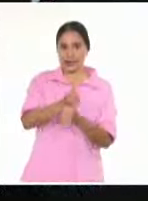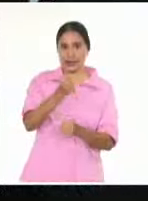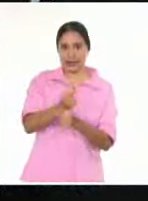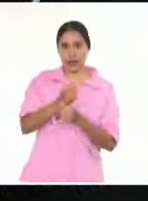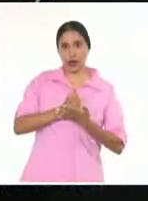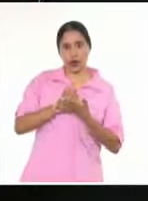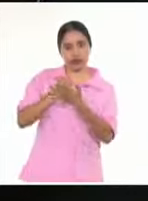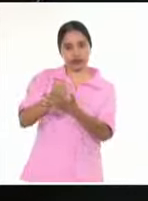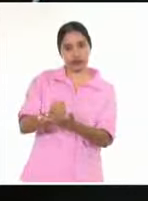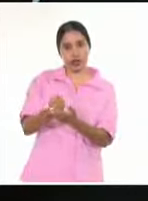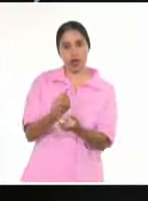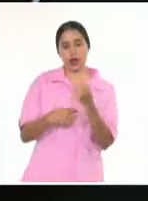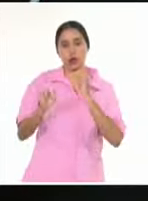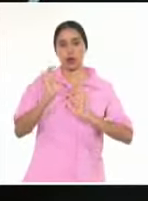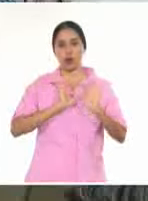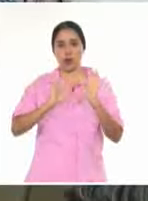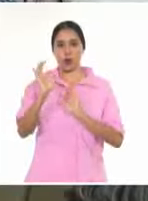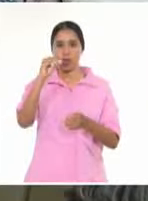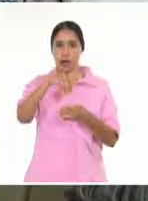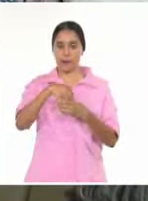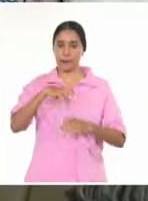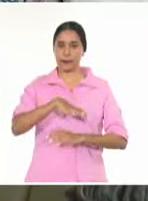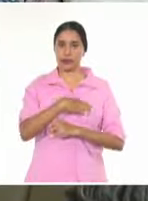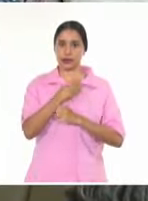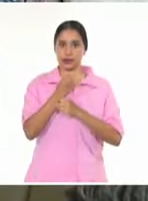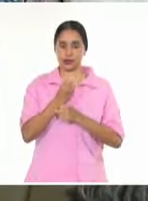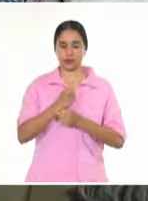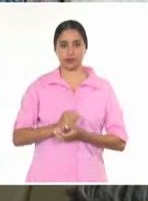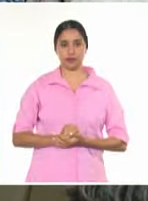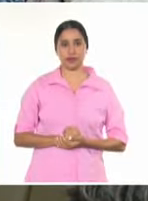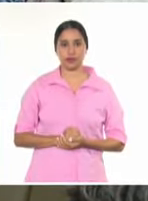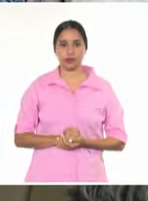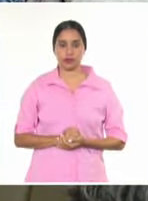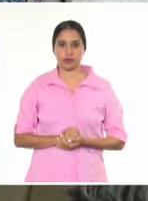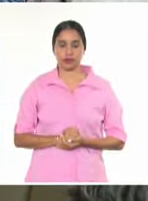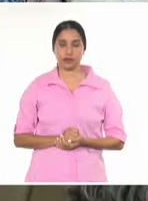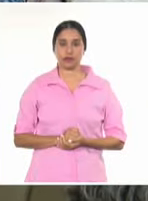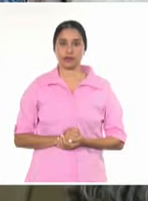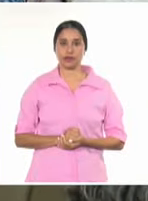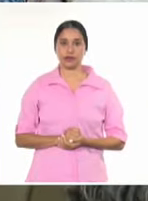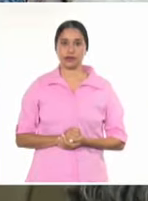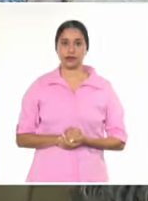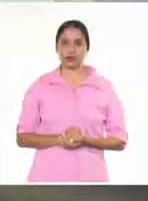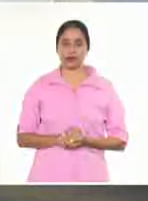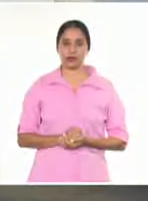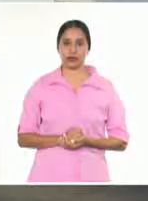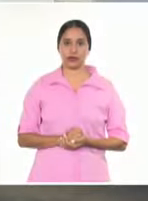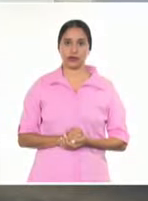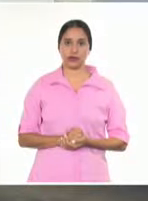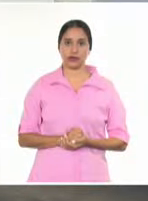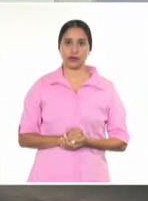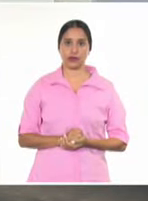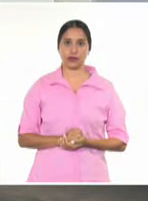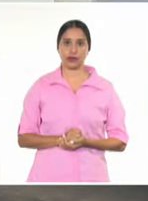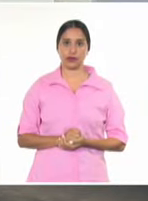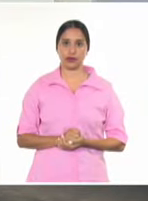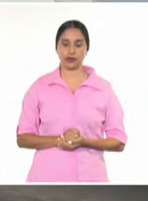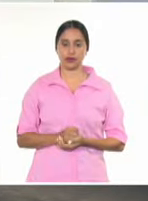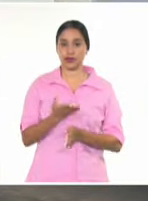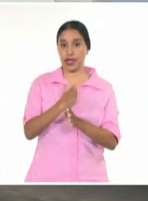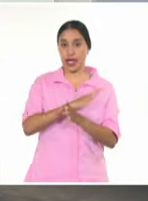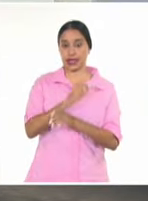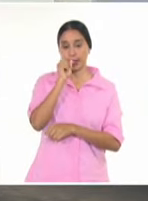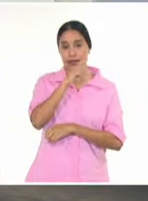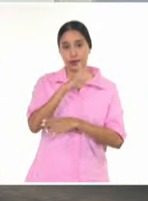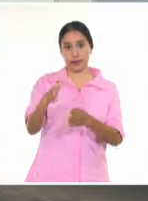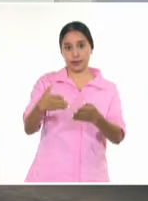conservación de su fondo patrimonial. Inés Castro Machado, Canal Cubano de Noticias. Y antes de finalizar, una